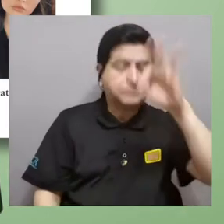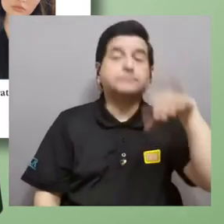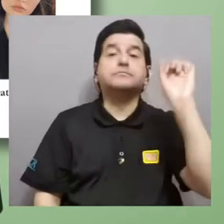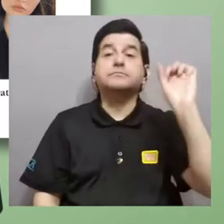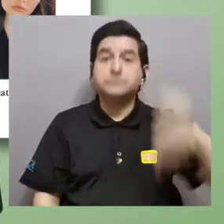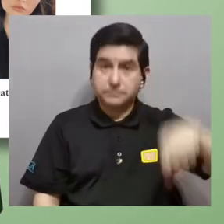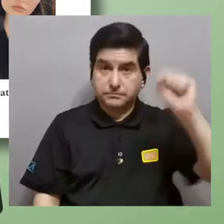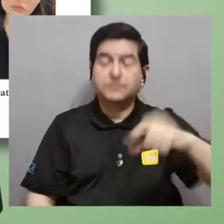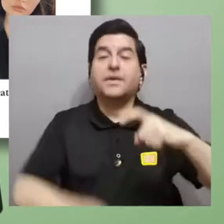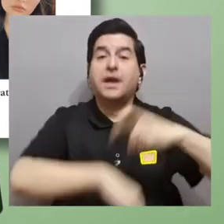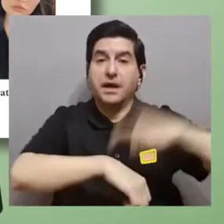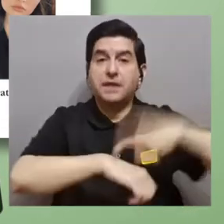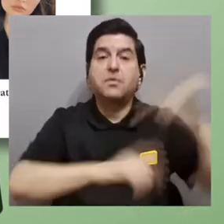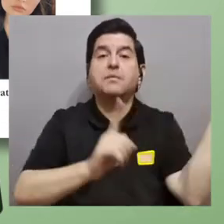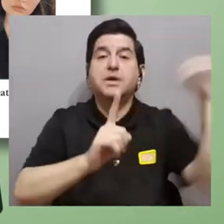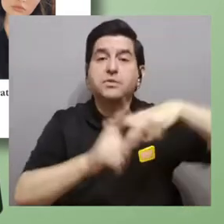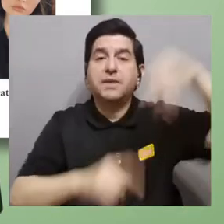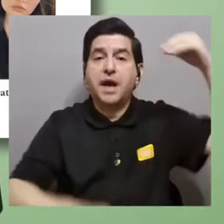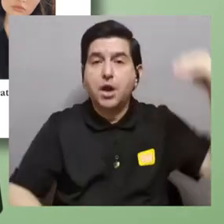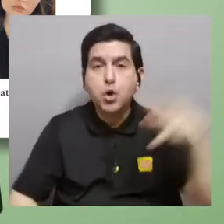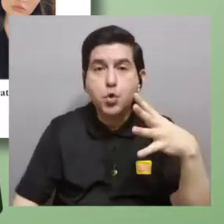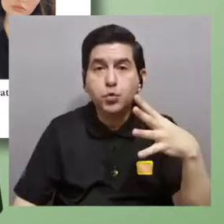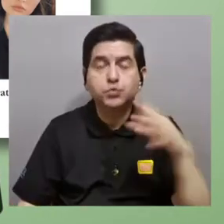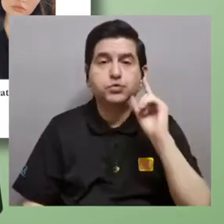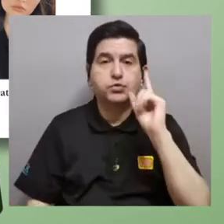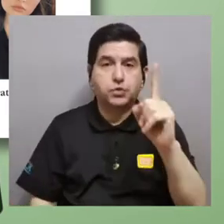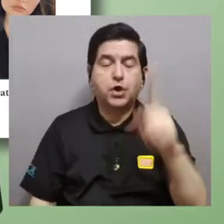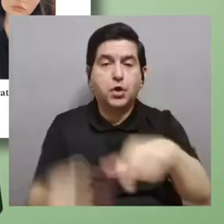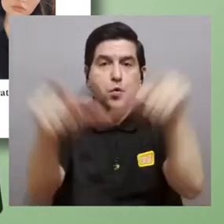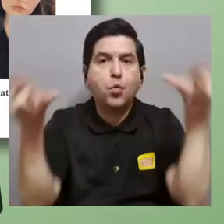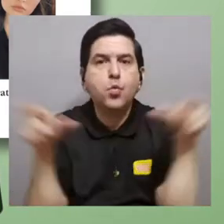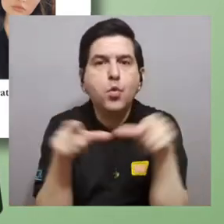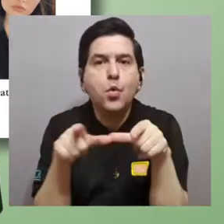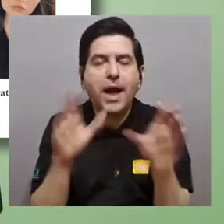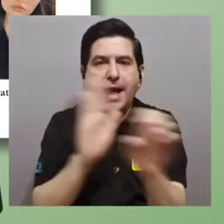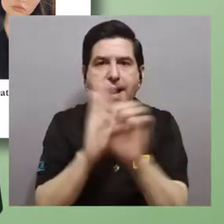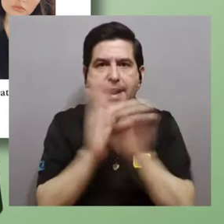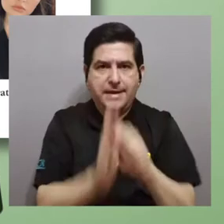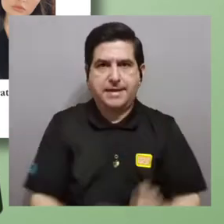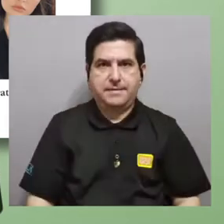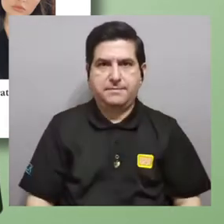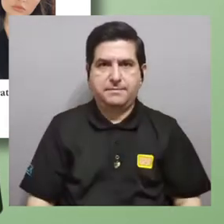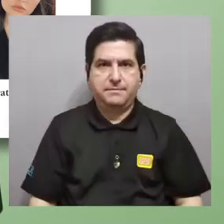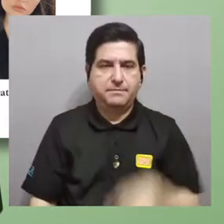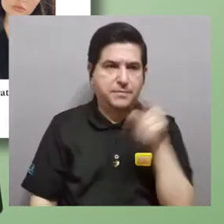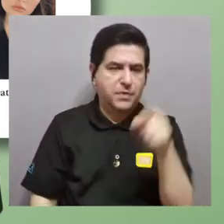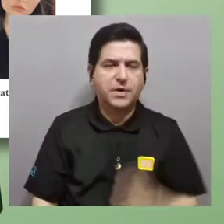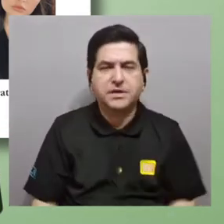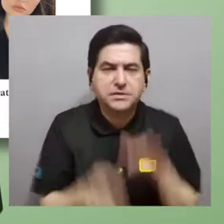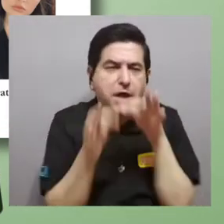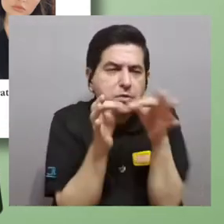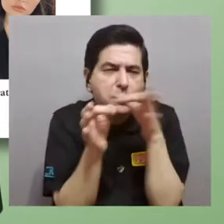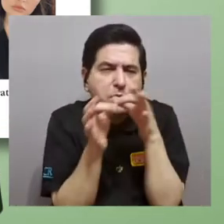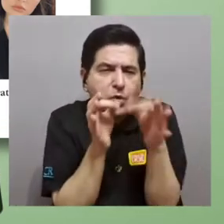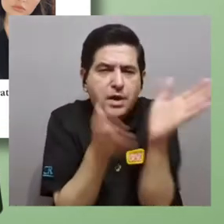encontramos era que sí, en el momento que aplicamos luz en algunos lugares, por ejemplo, de estas